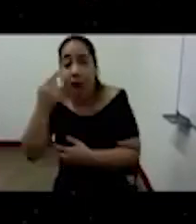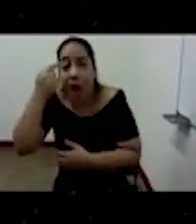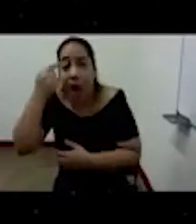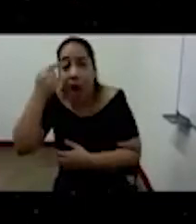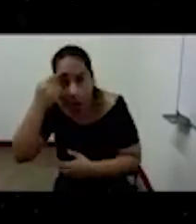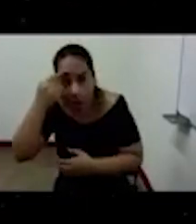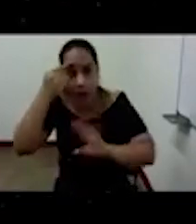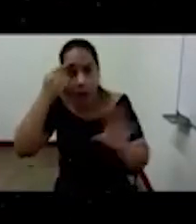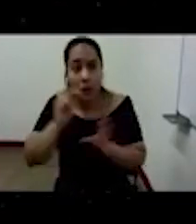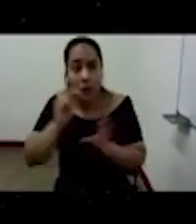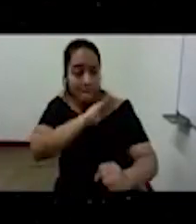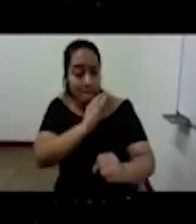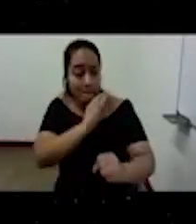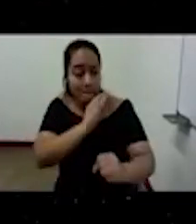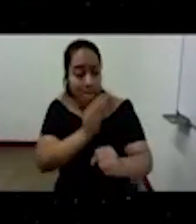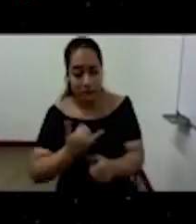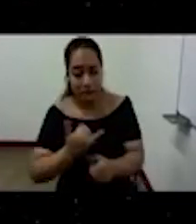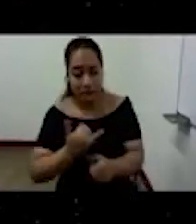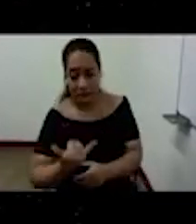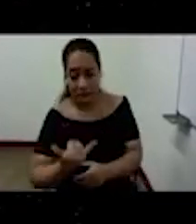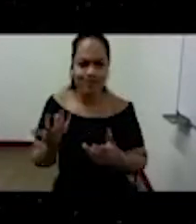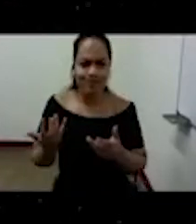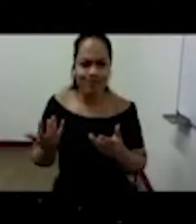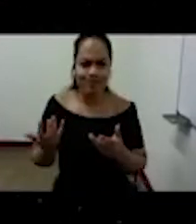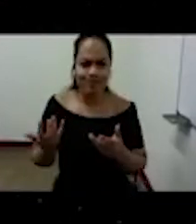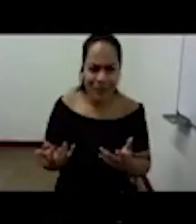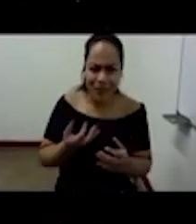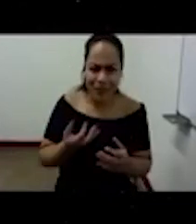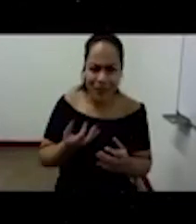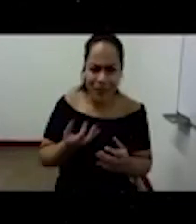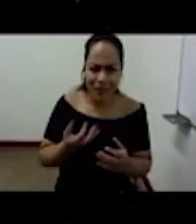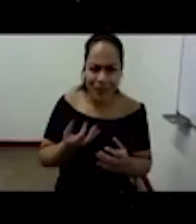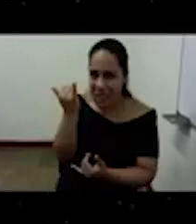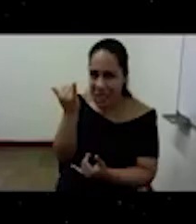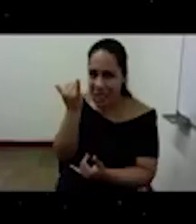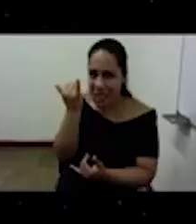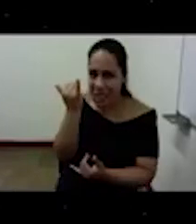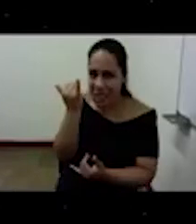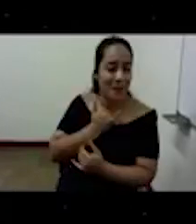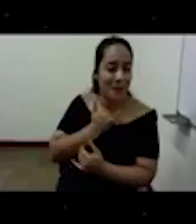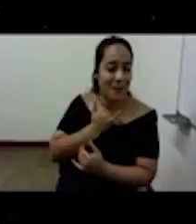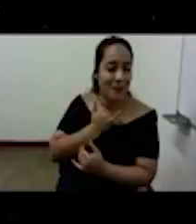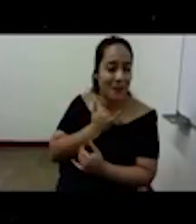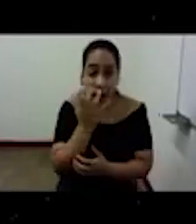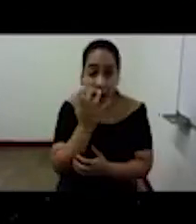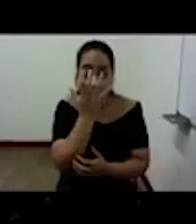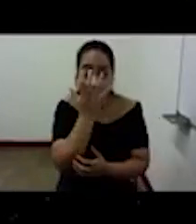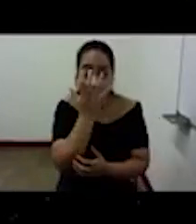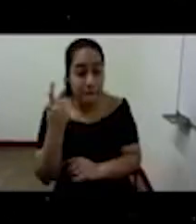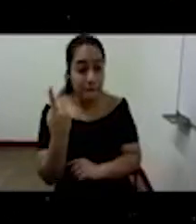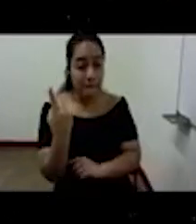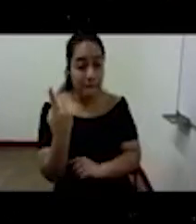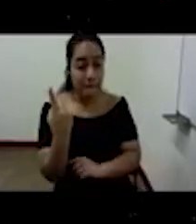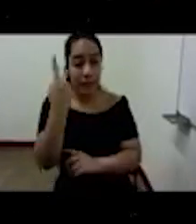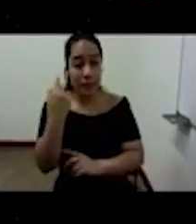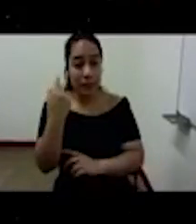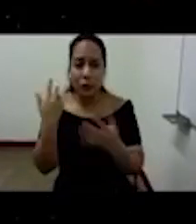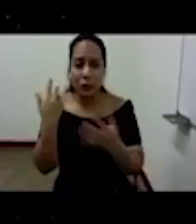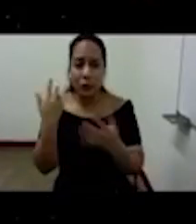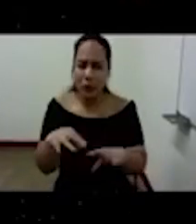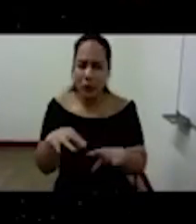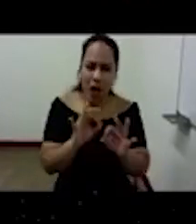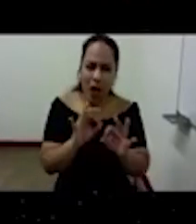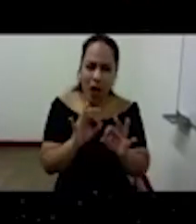realmente dominador el fascismo histórico ha sido un fenómeno de